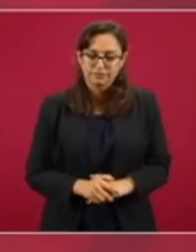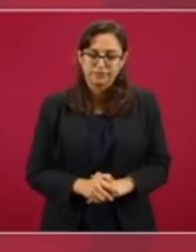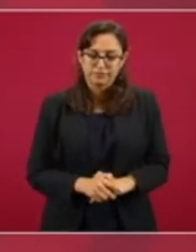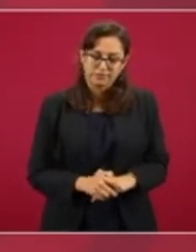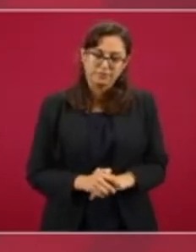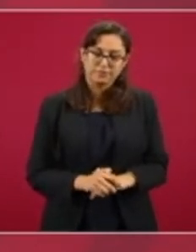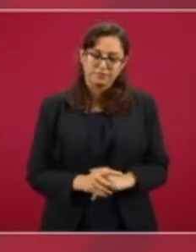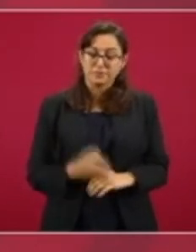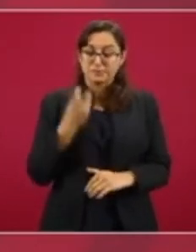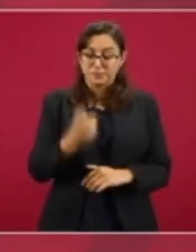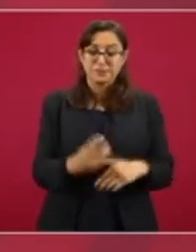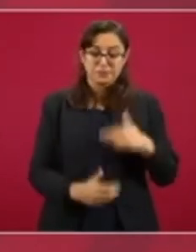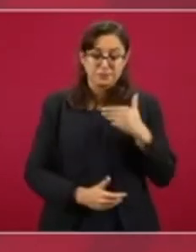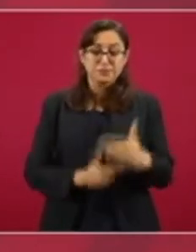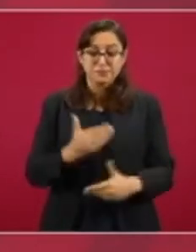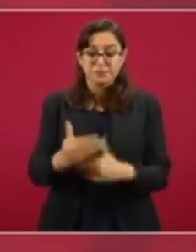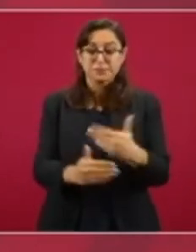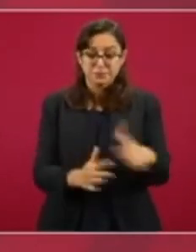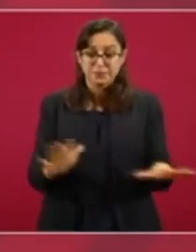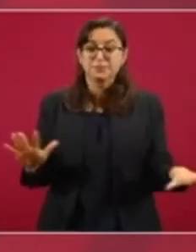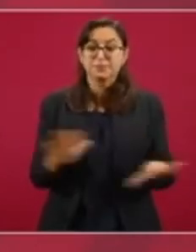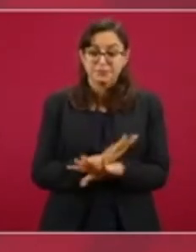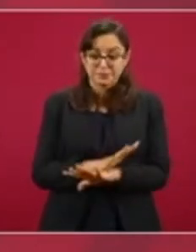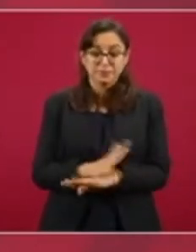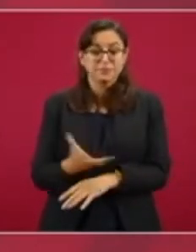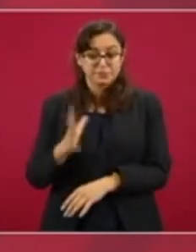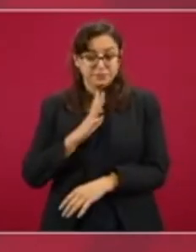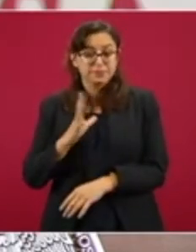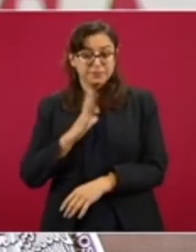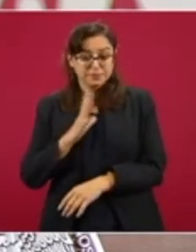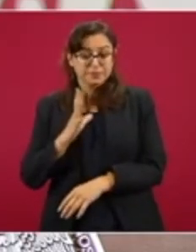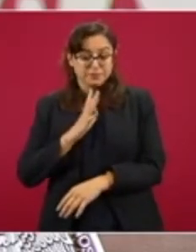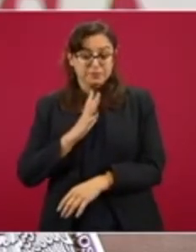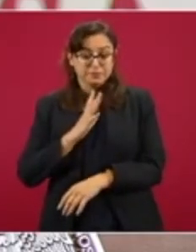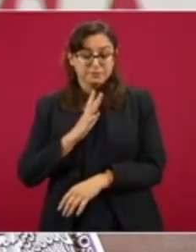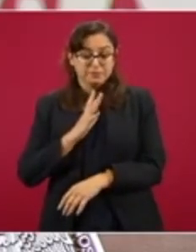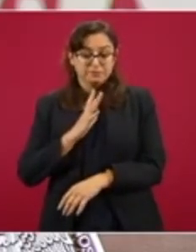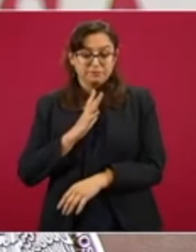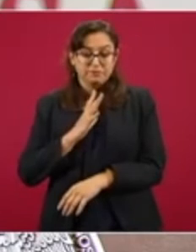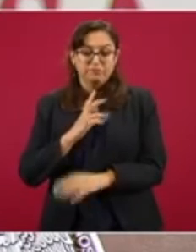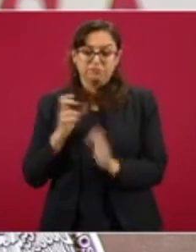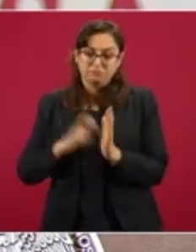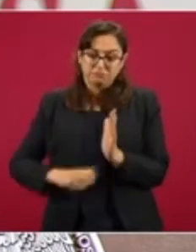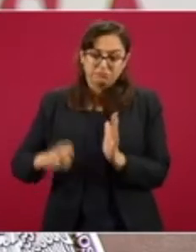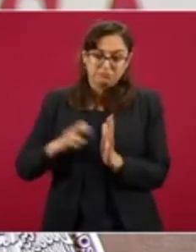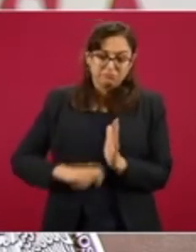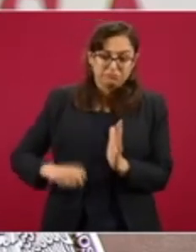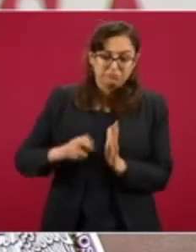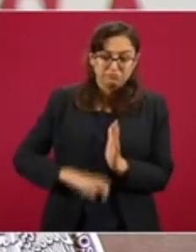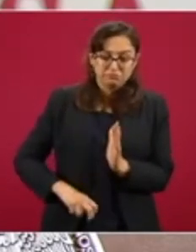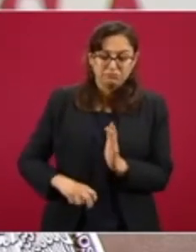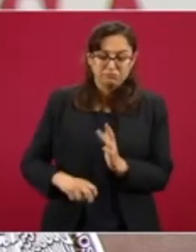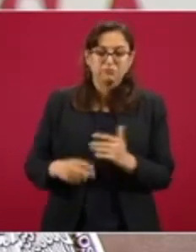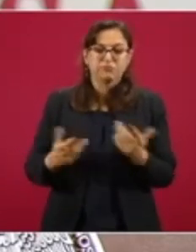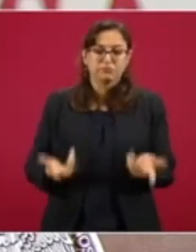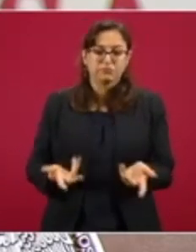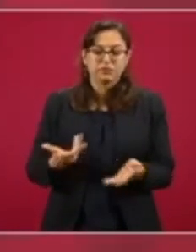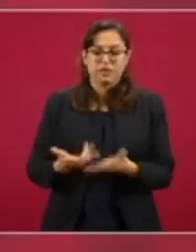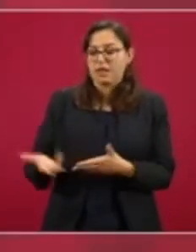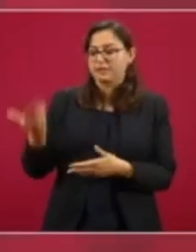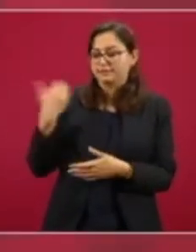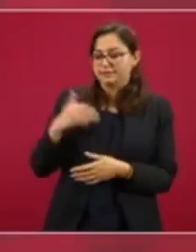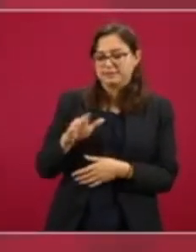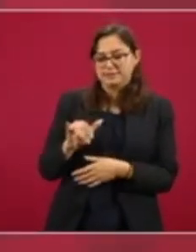proceso de cambio, de reformas en lo que era antes